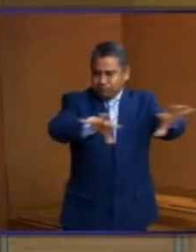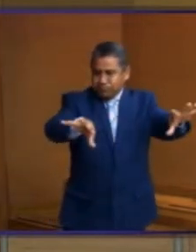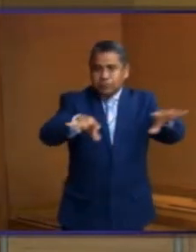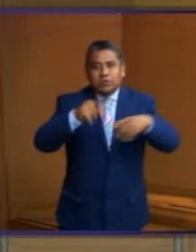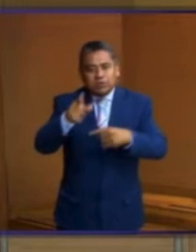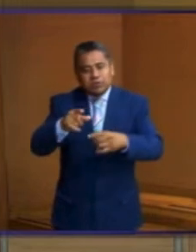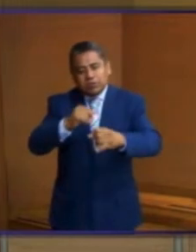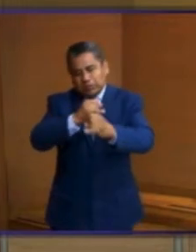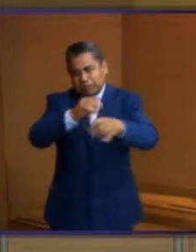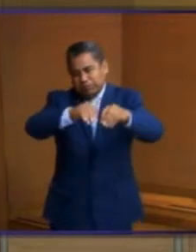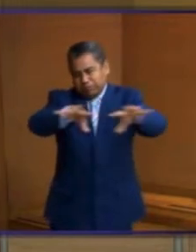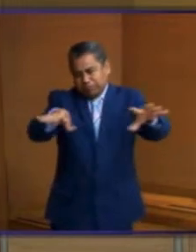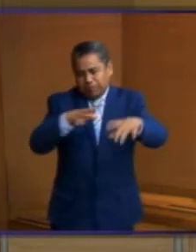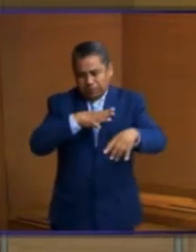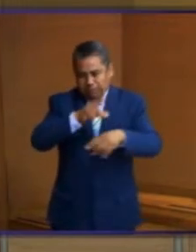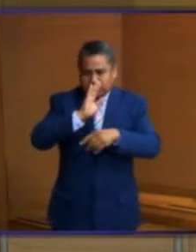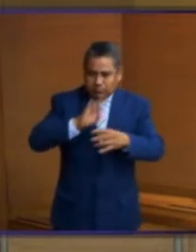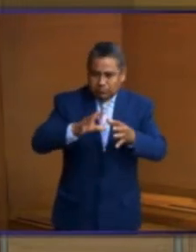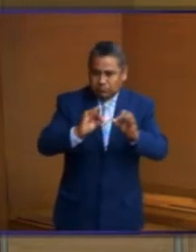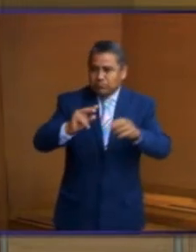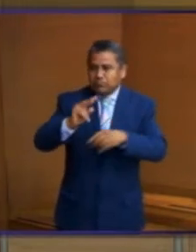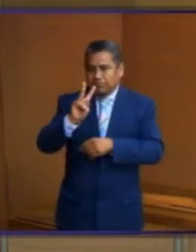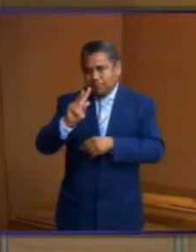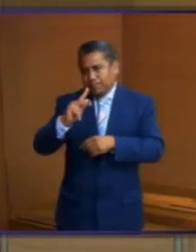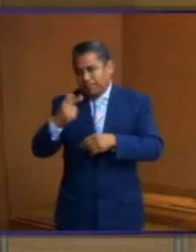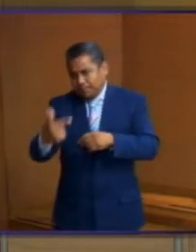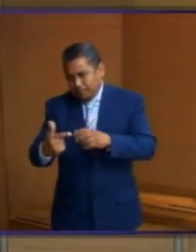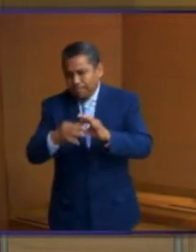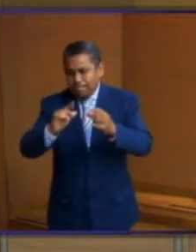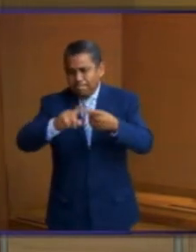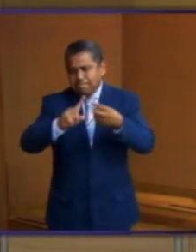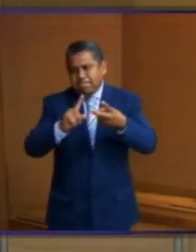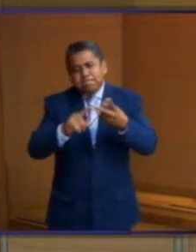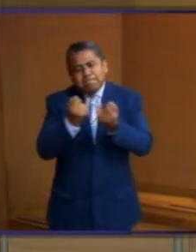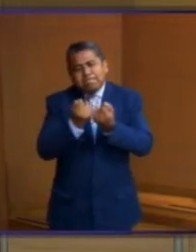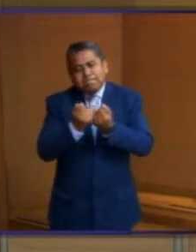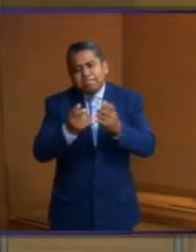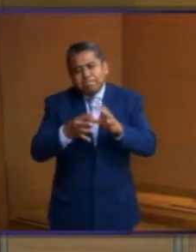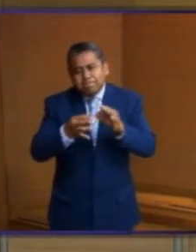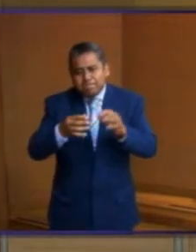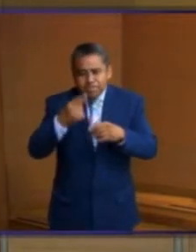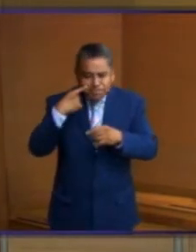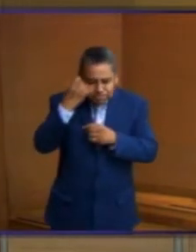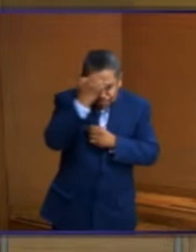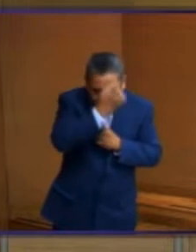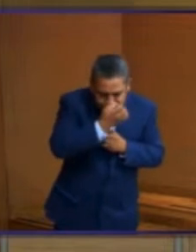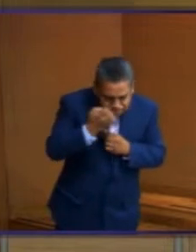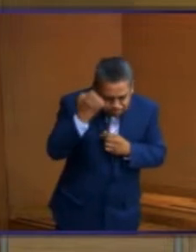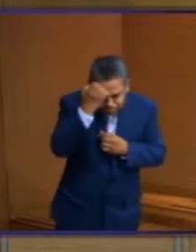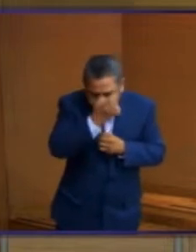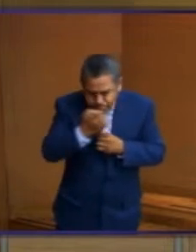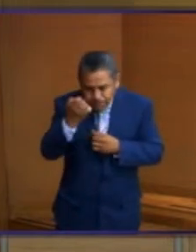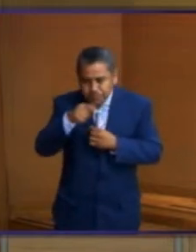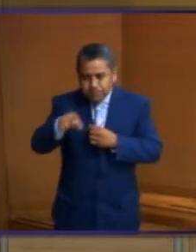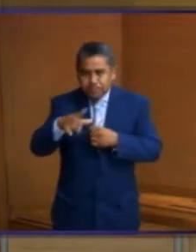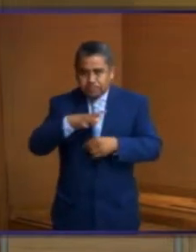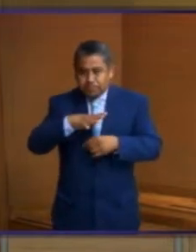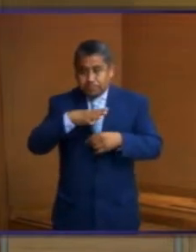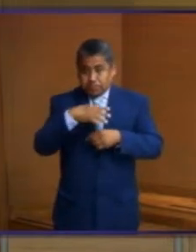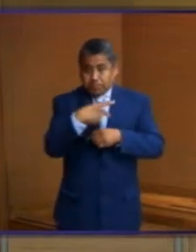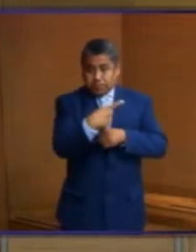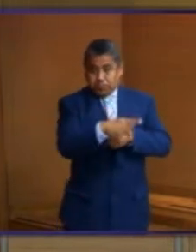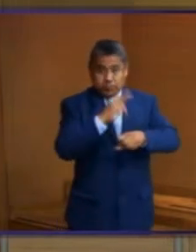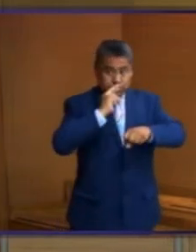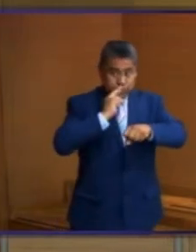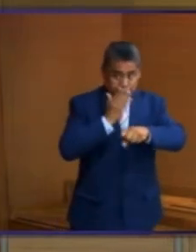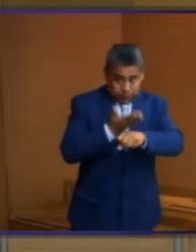En el proyecto se propone declarar terminado el procedimiento sancionador mediante una resolución de sobreseguimiento al estimarse que los hechos escapan de la competencia